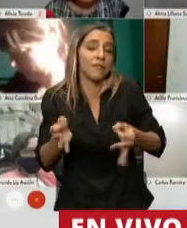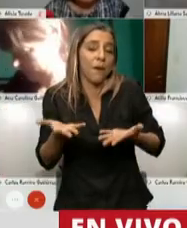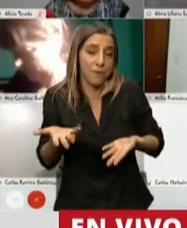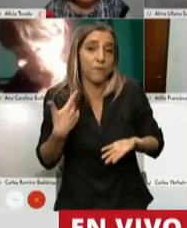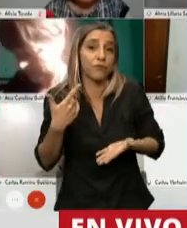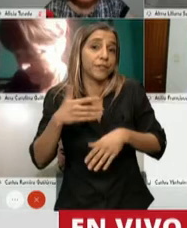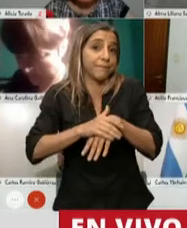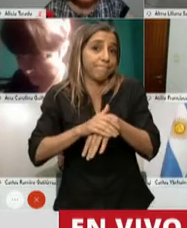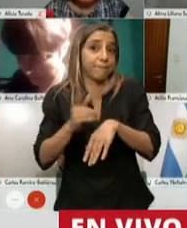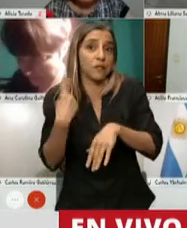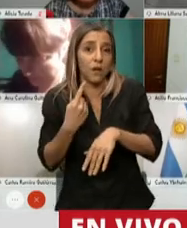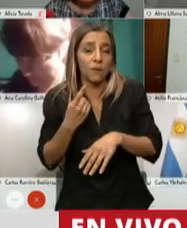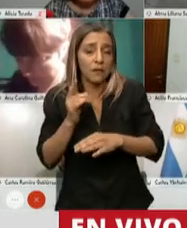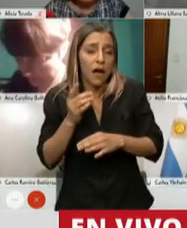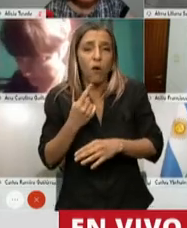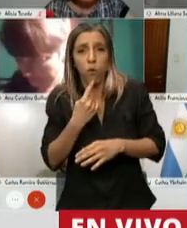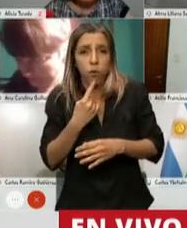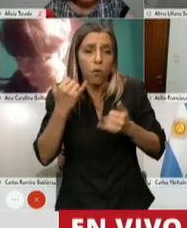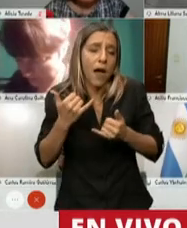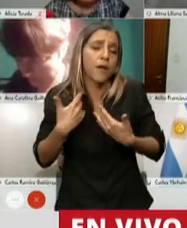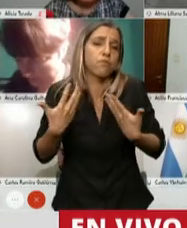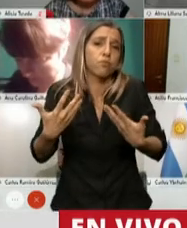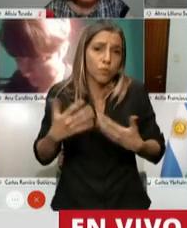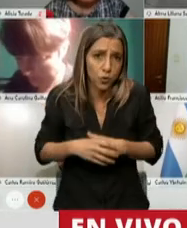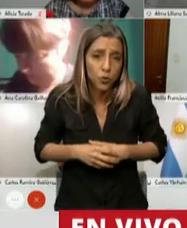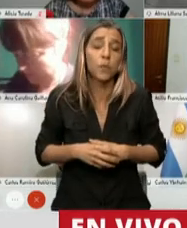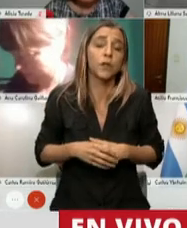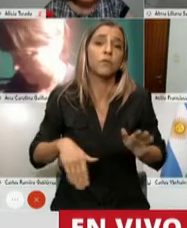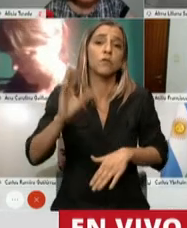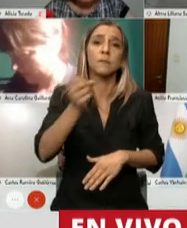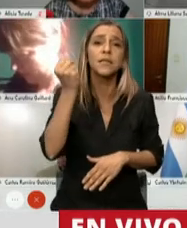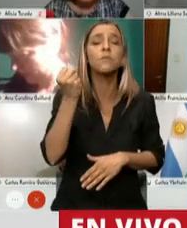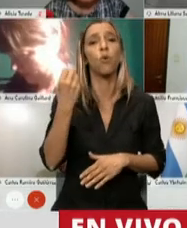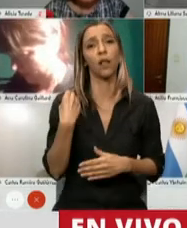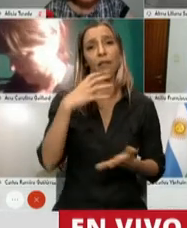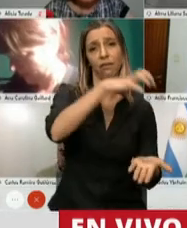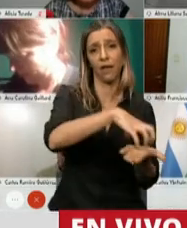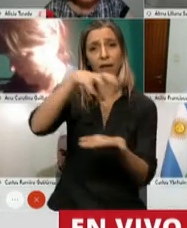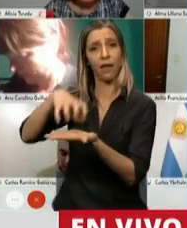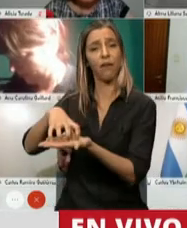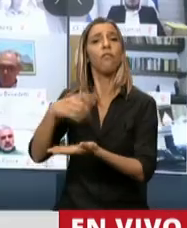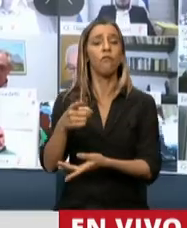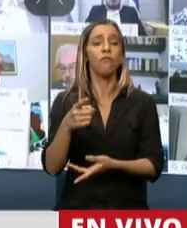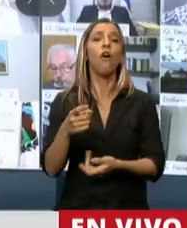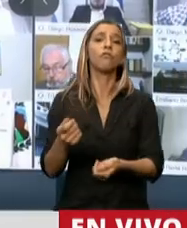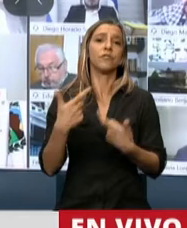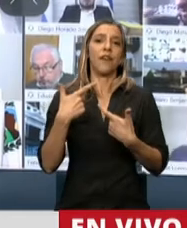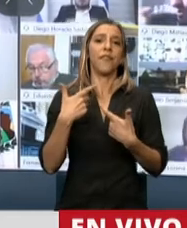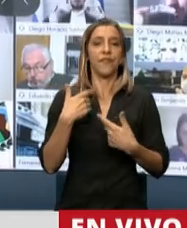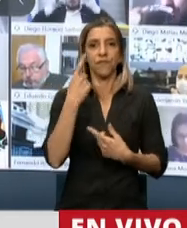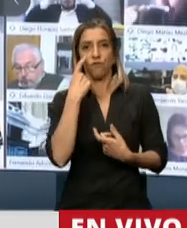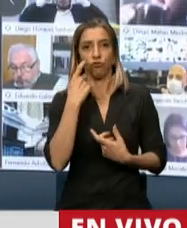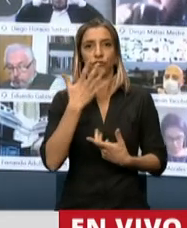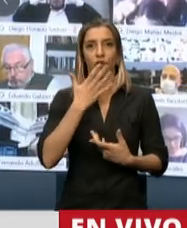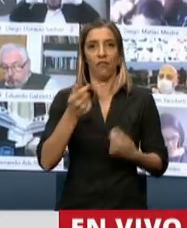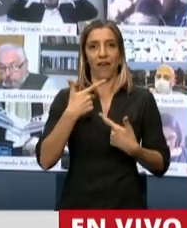Pero garantizando que las instituciones del Estado más importantes sean responsables junto con nosotros de lo que ocurre.